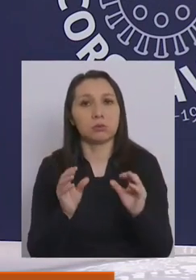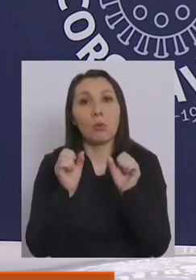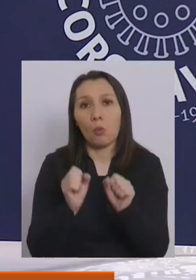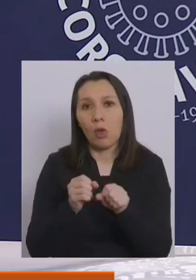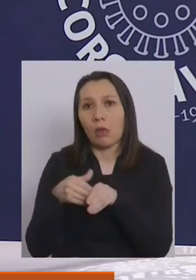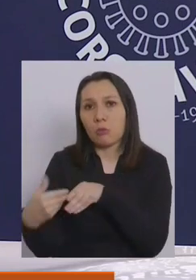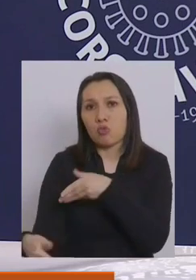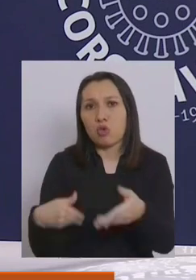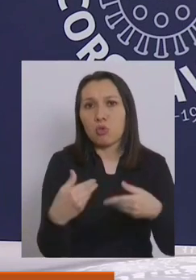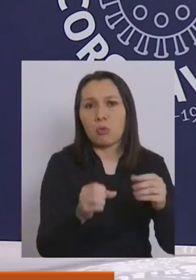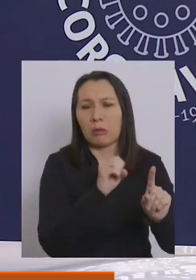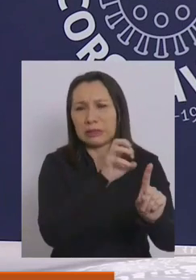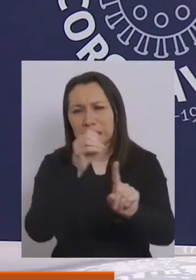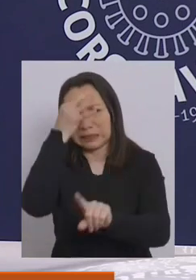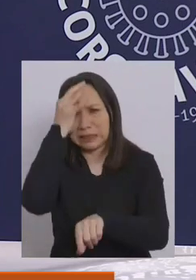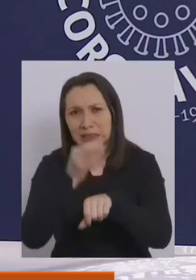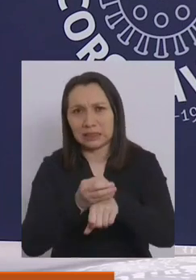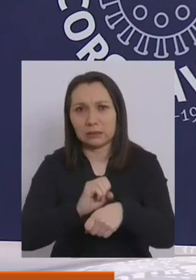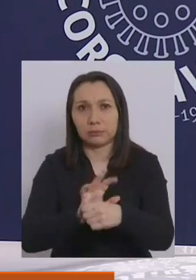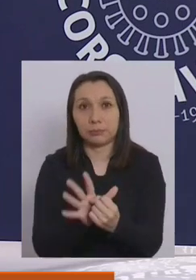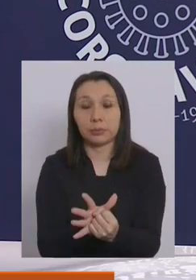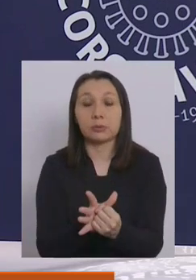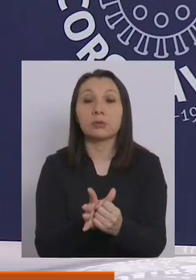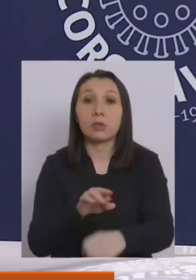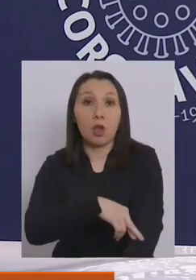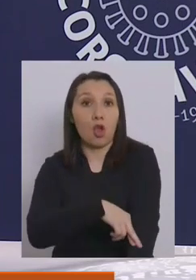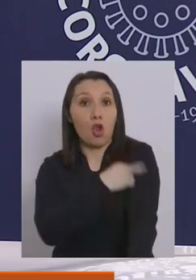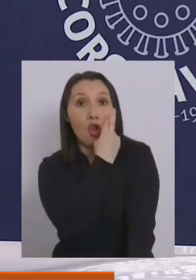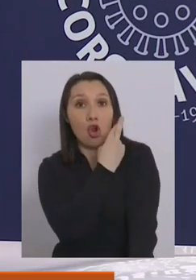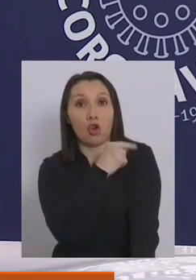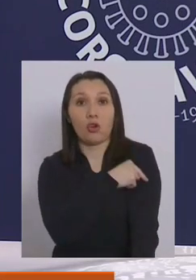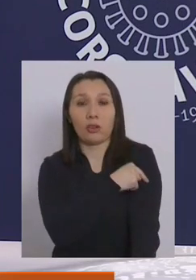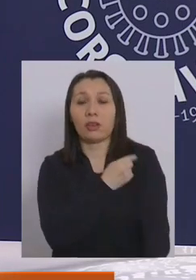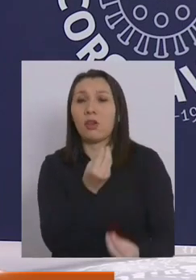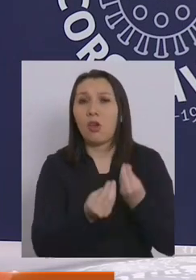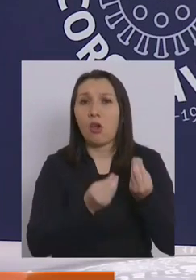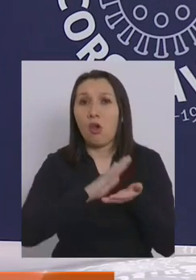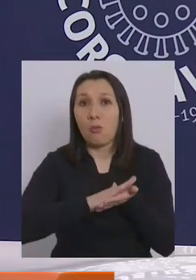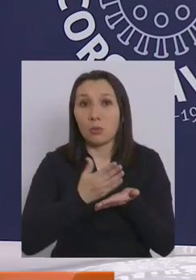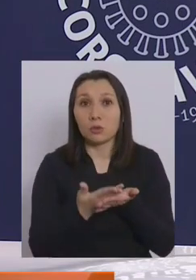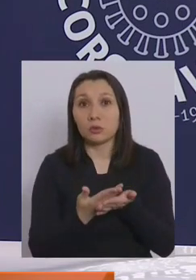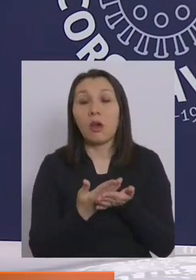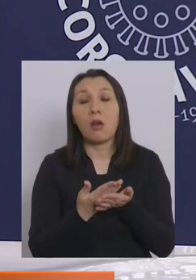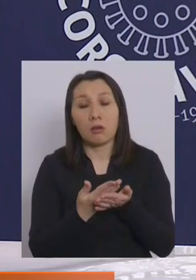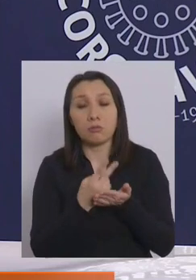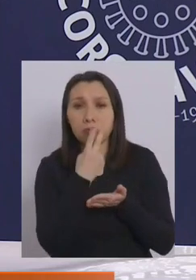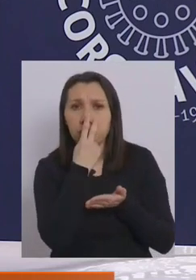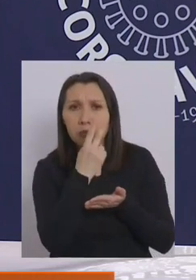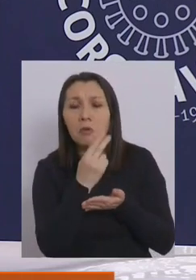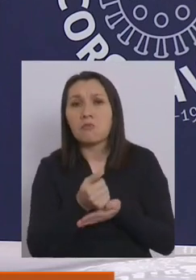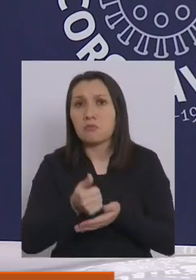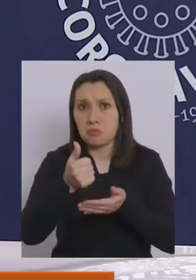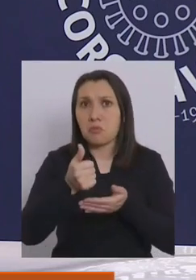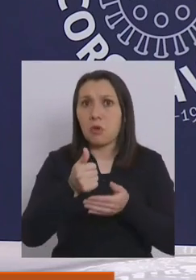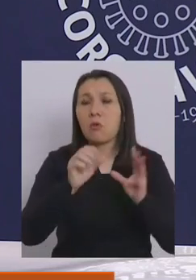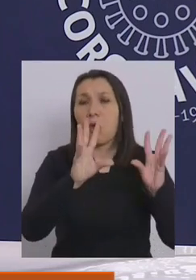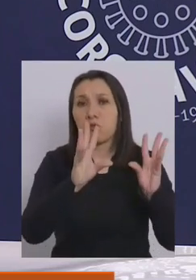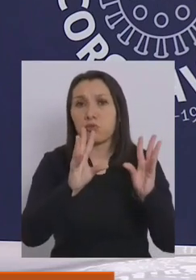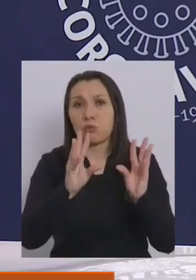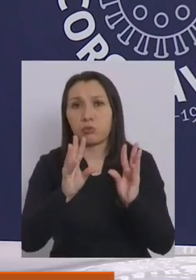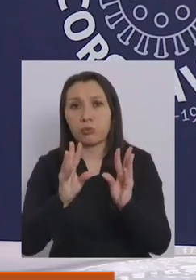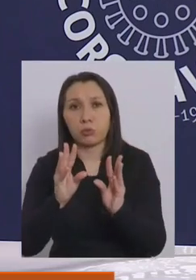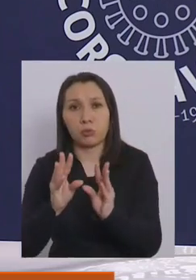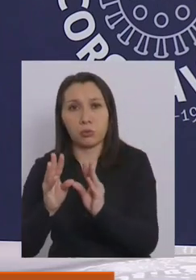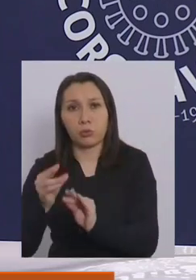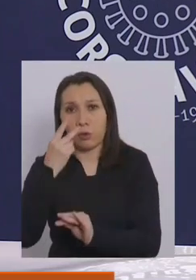de contagios en esas regiones. En las regiones del norte, la situación ha ido evolucionando positivamente, hemos visto